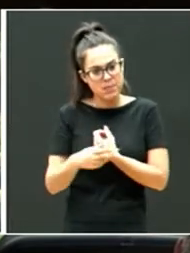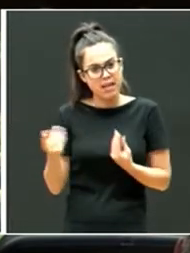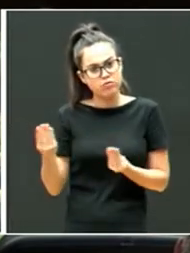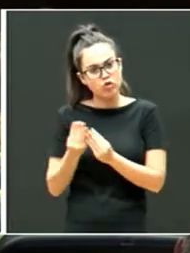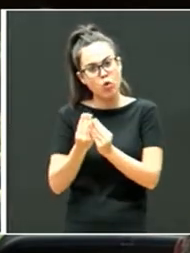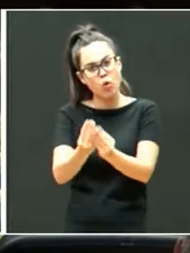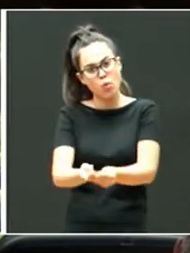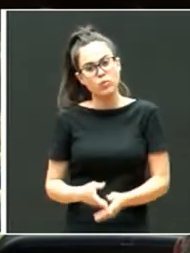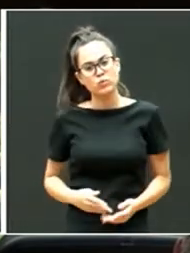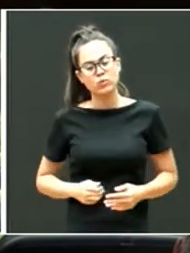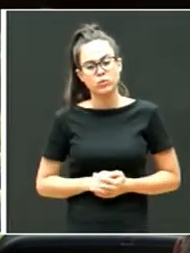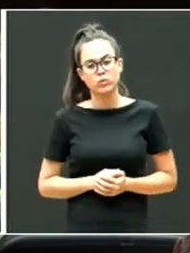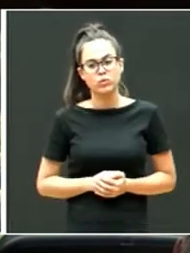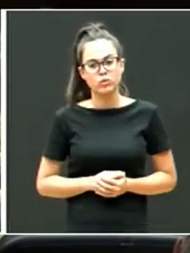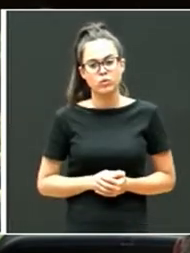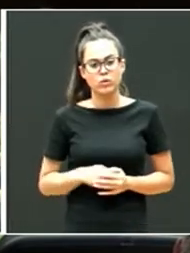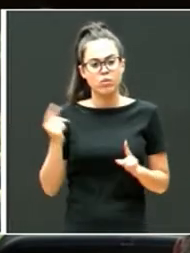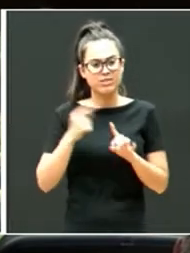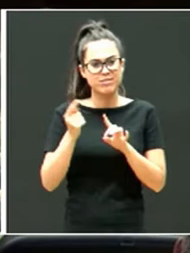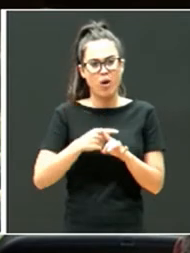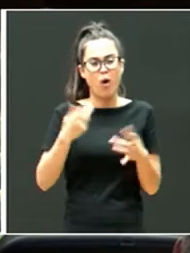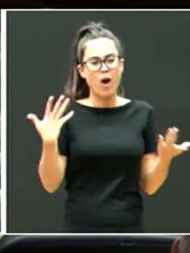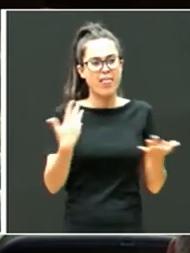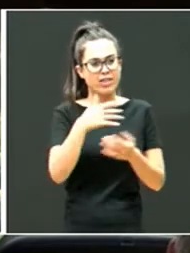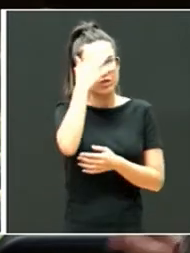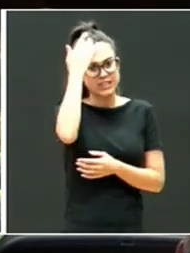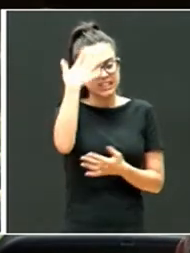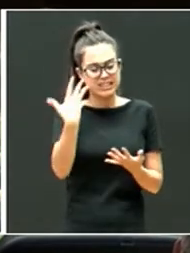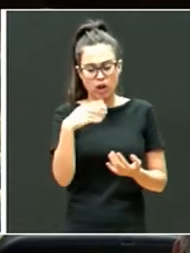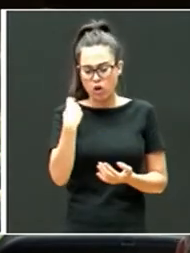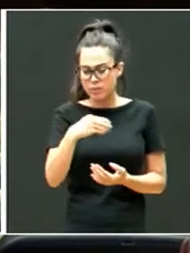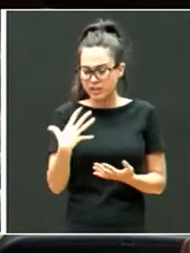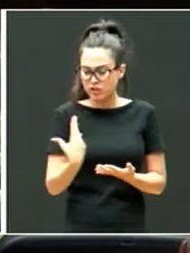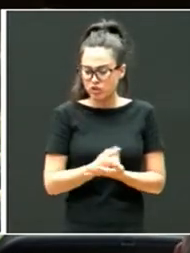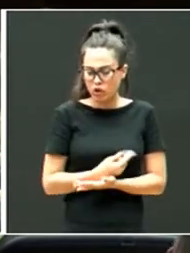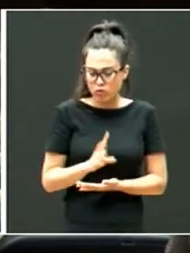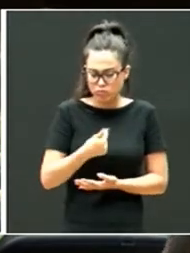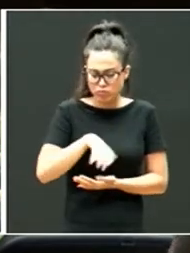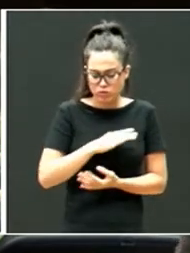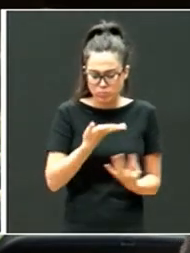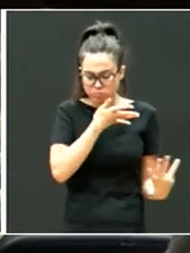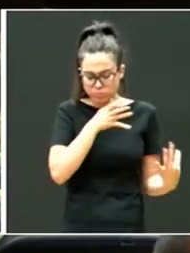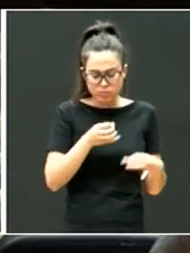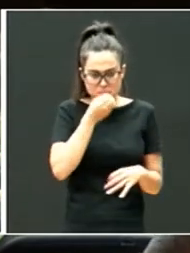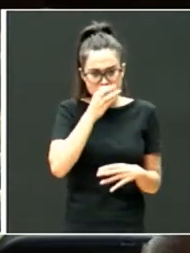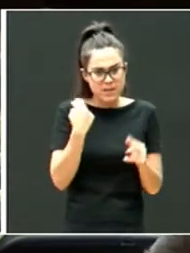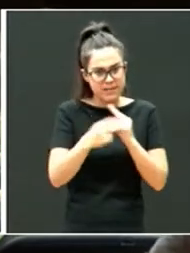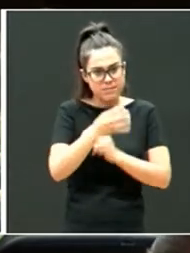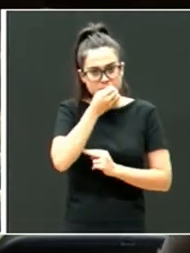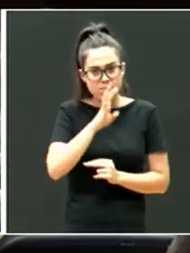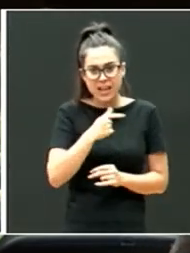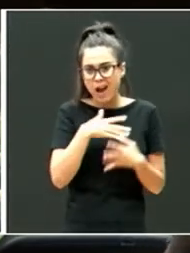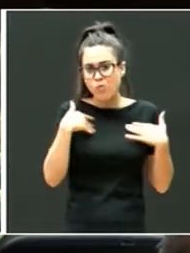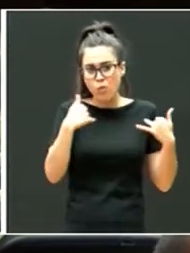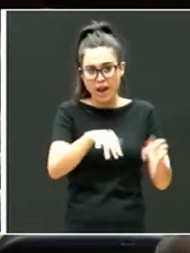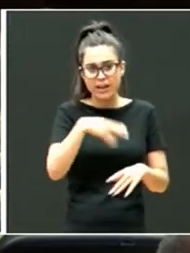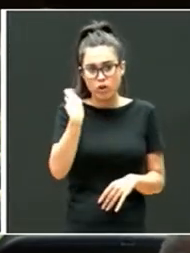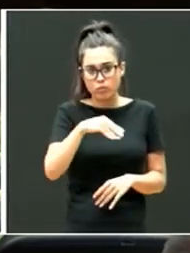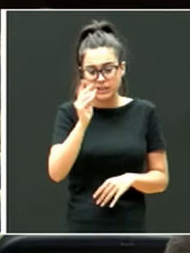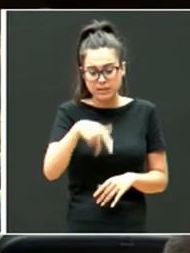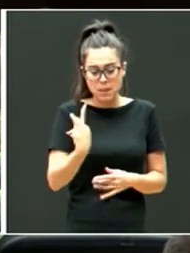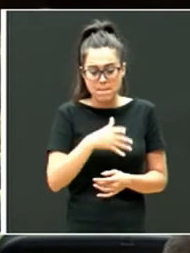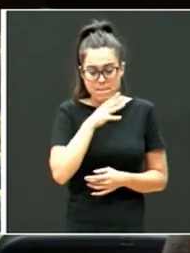y bueno para todos los chavales. No solamente para los adoptados, también para, por supuestísimo, para cualquier chaval, porque dentro de la escuela